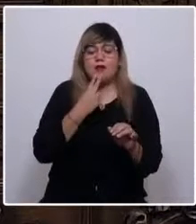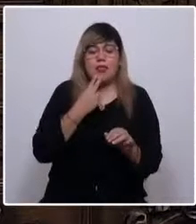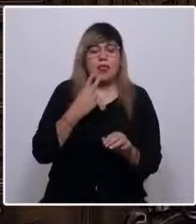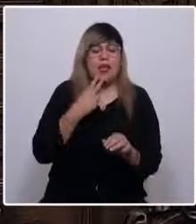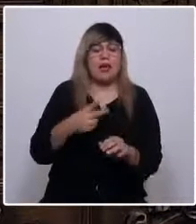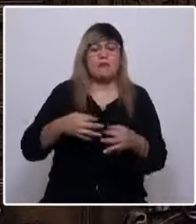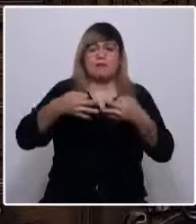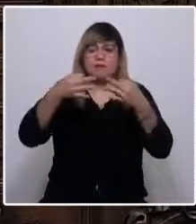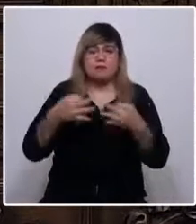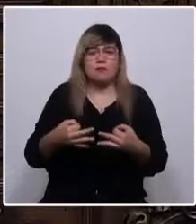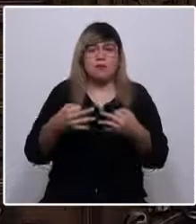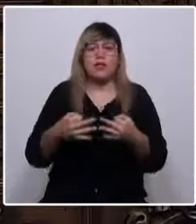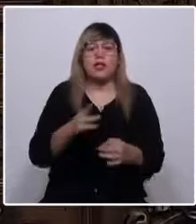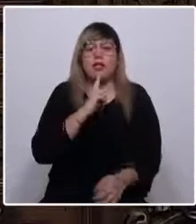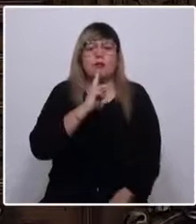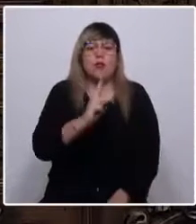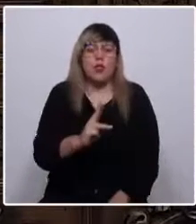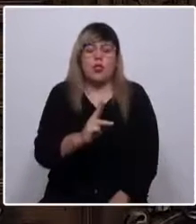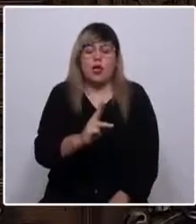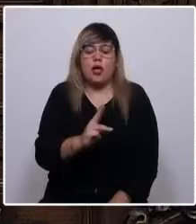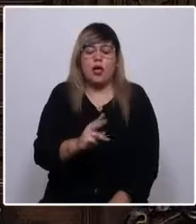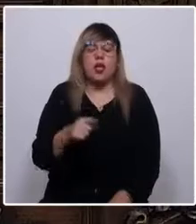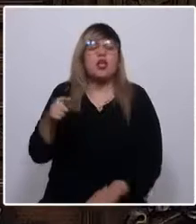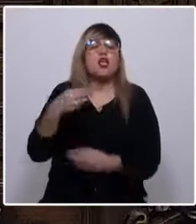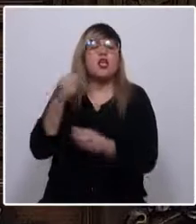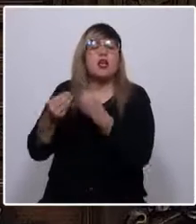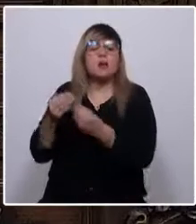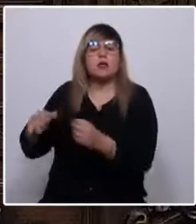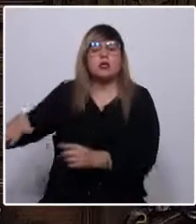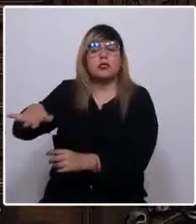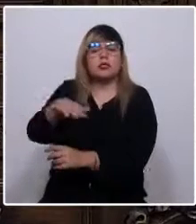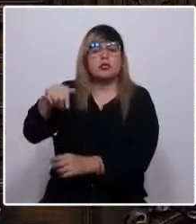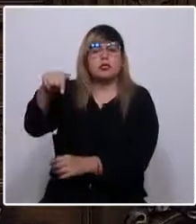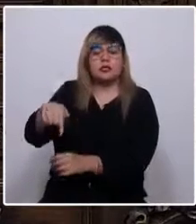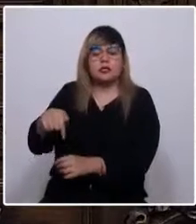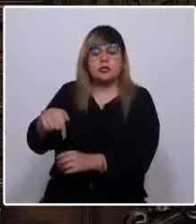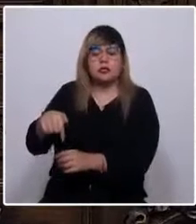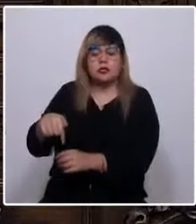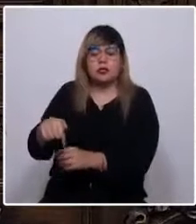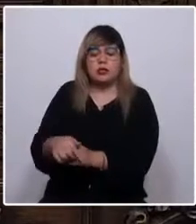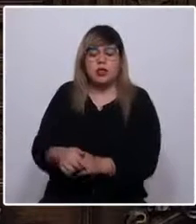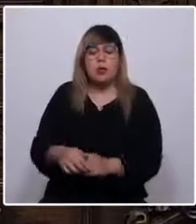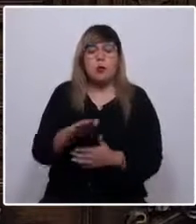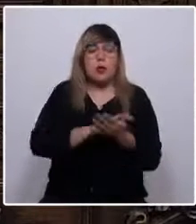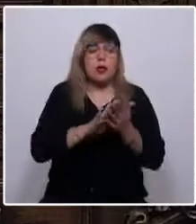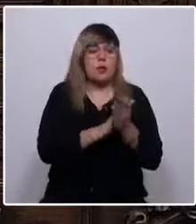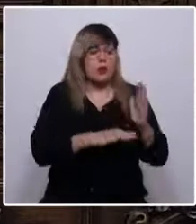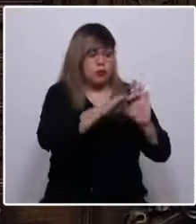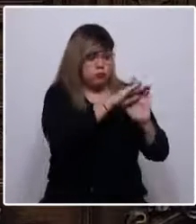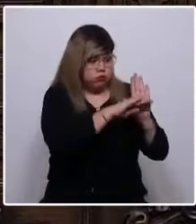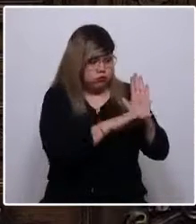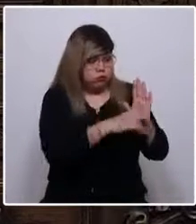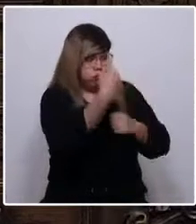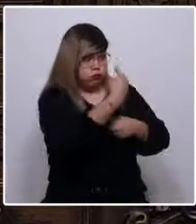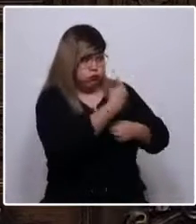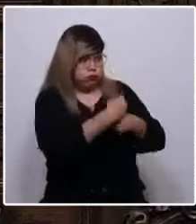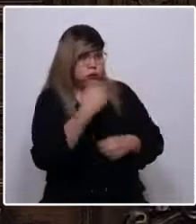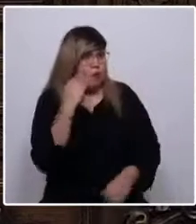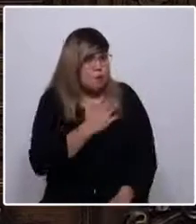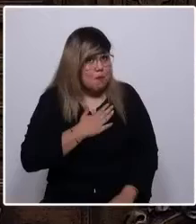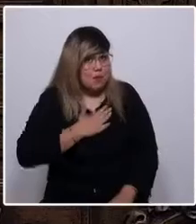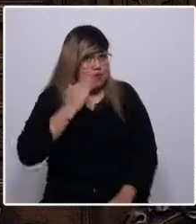activarnos y responder a lo que allí ocurre, sin los antifases impuestos en la infancia, ni las cadenas